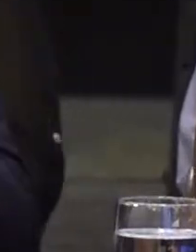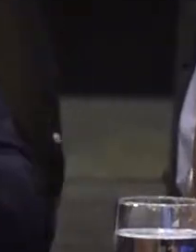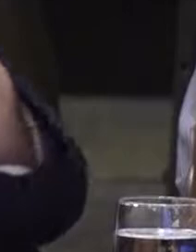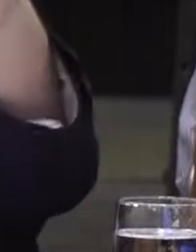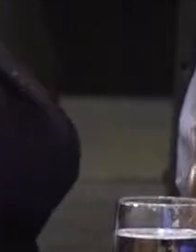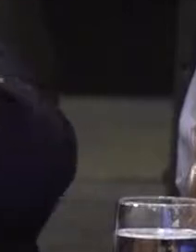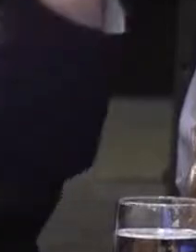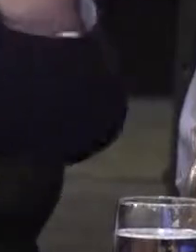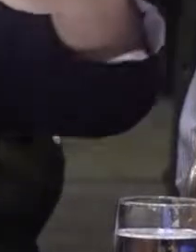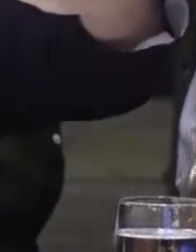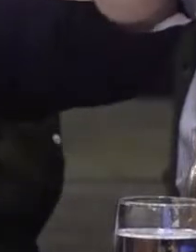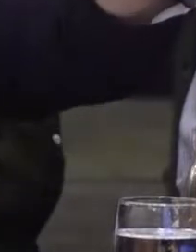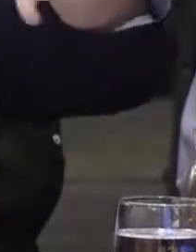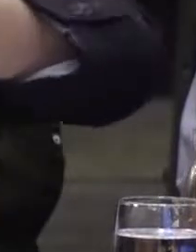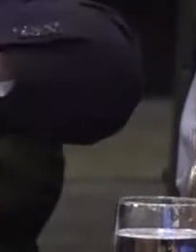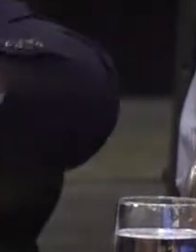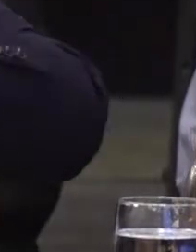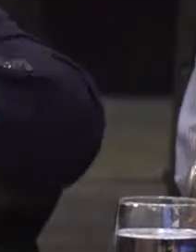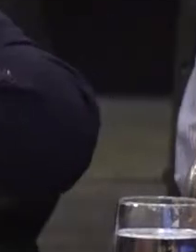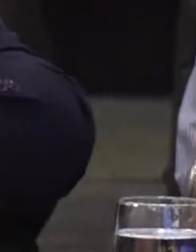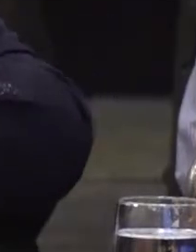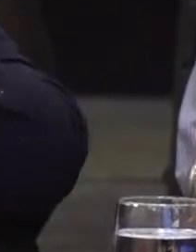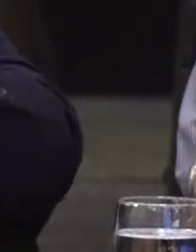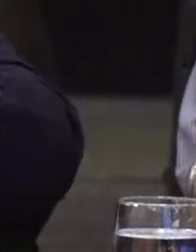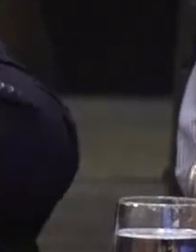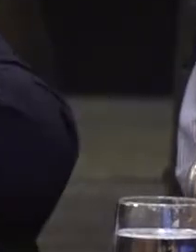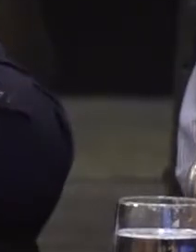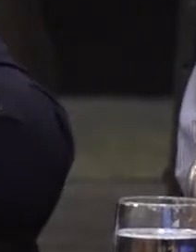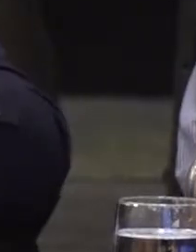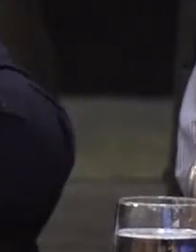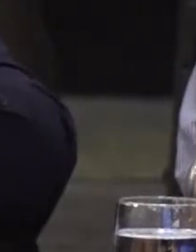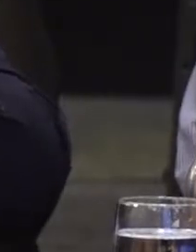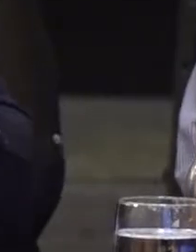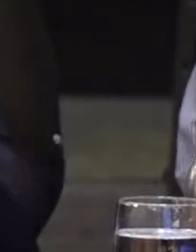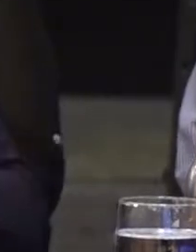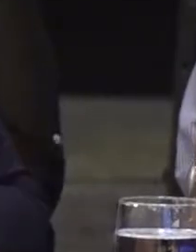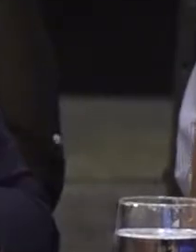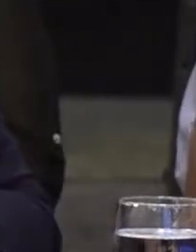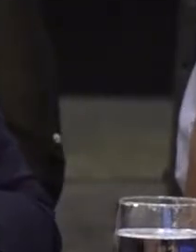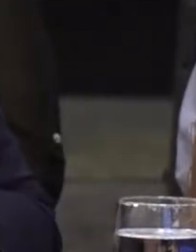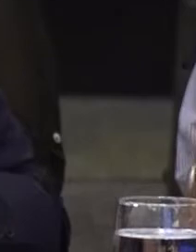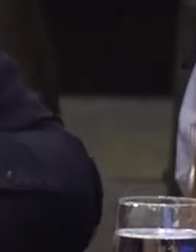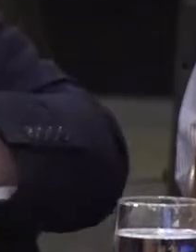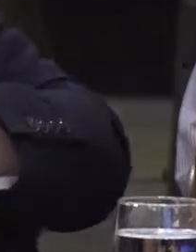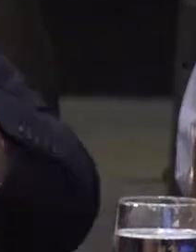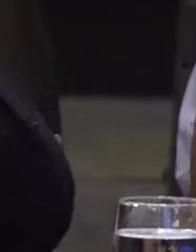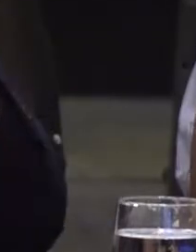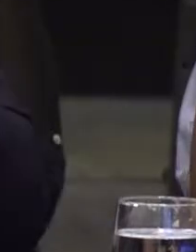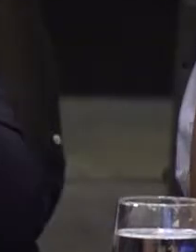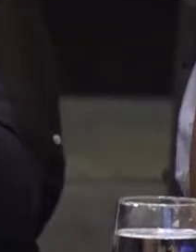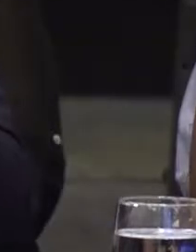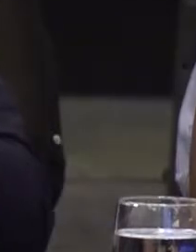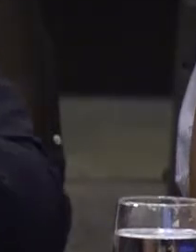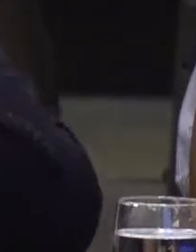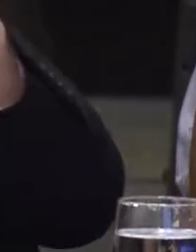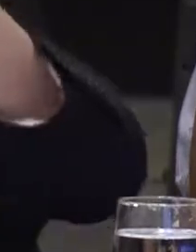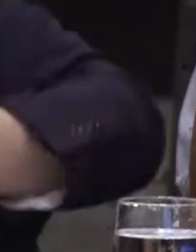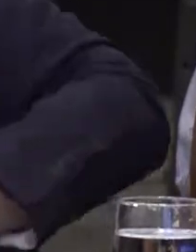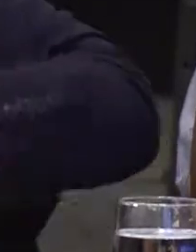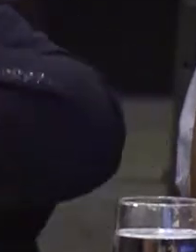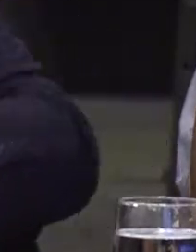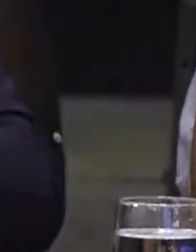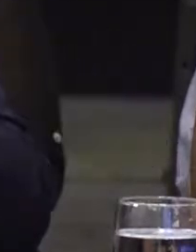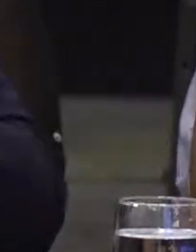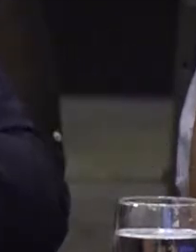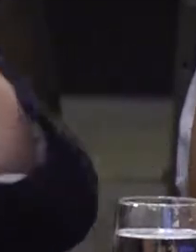el único país del mundo en el cual se establece subtitulados y servicios de interpretación en el mundo entero. En toda la parrilla de programación